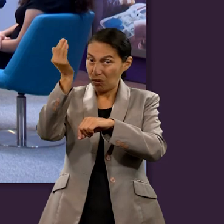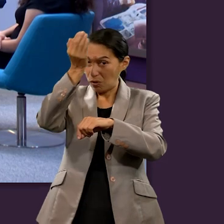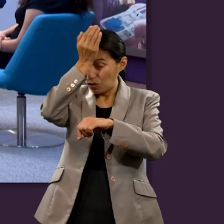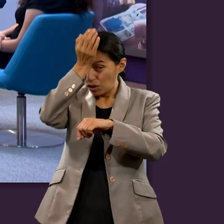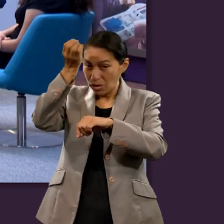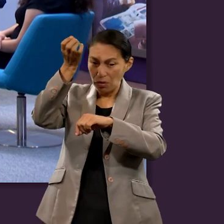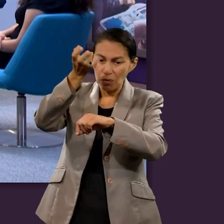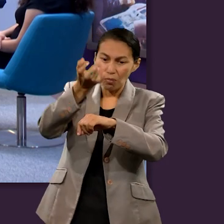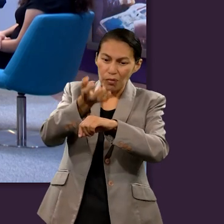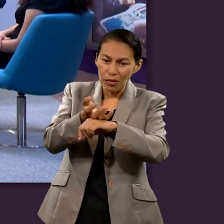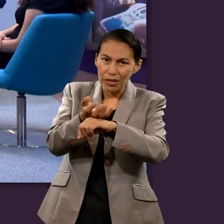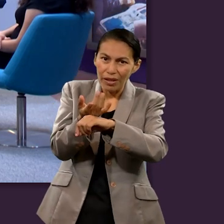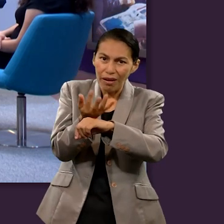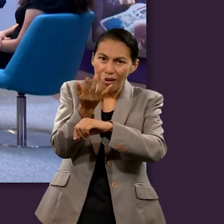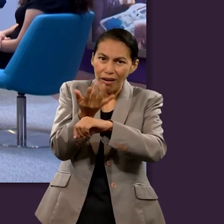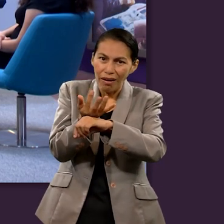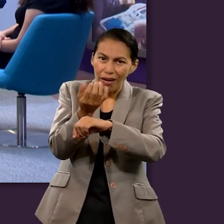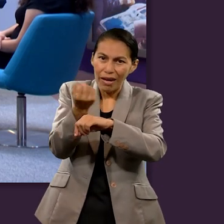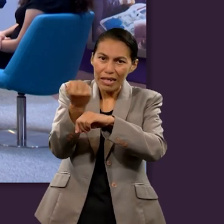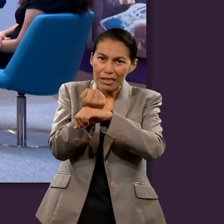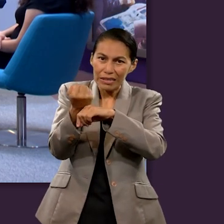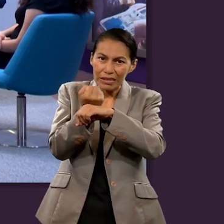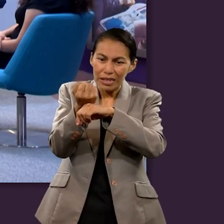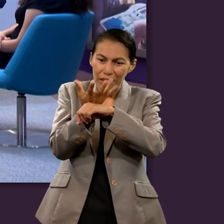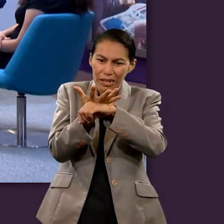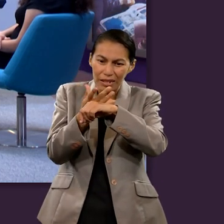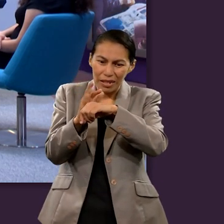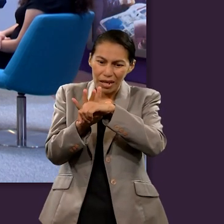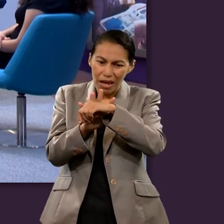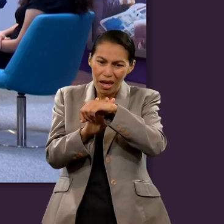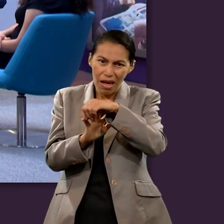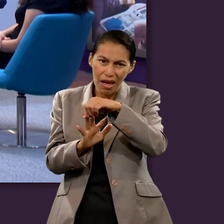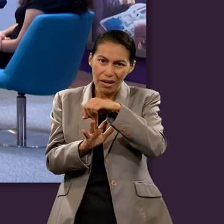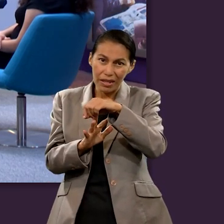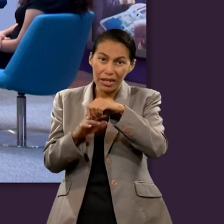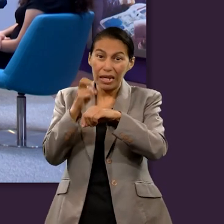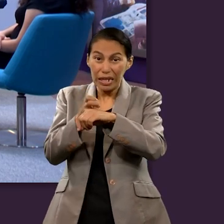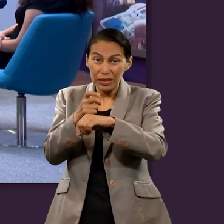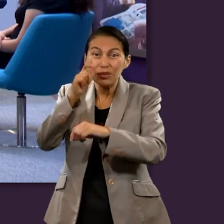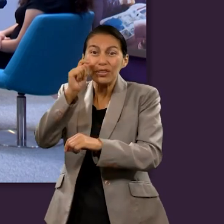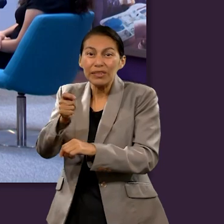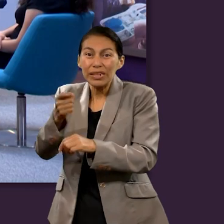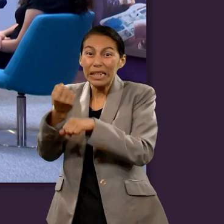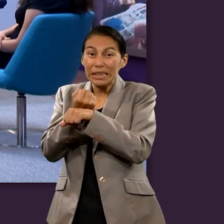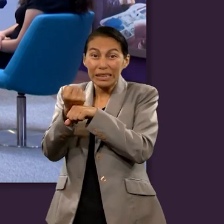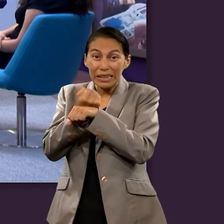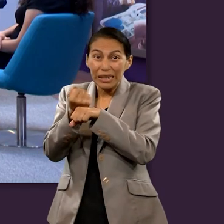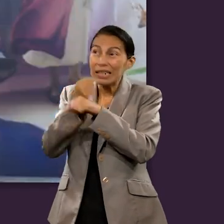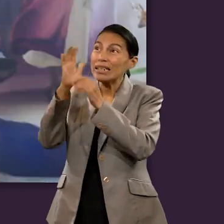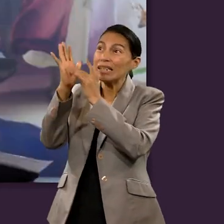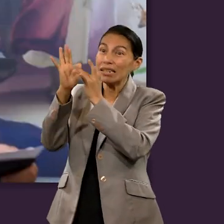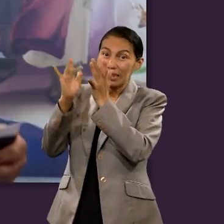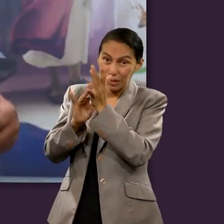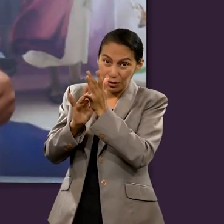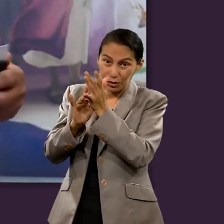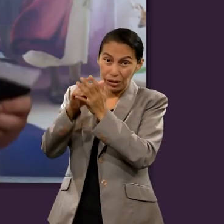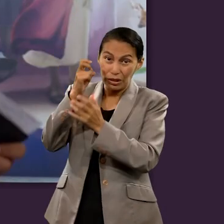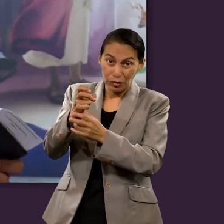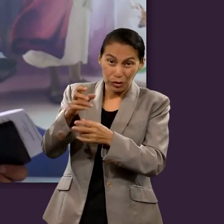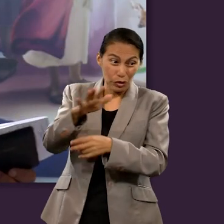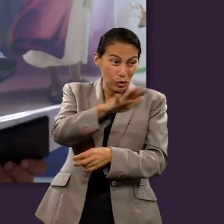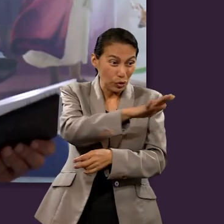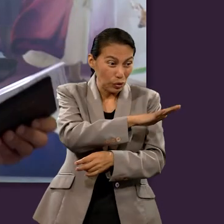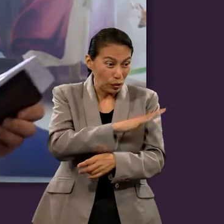corderos se llevaba pero eso simbolizaba la sangre de Jesús y por